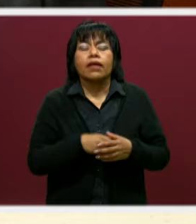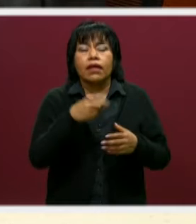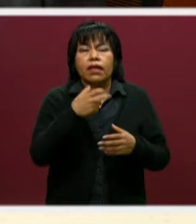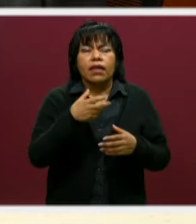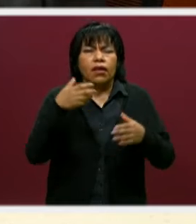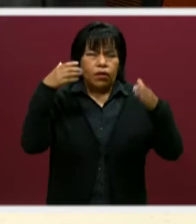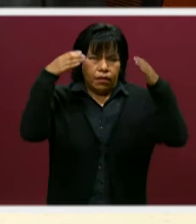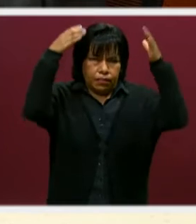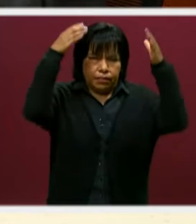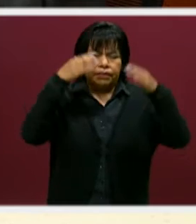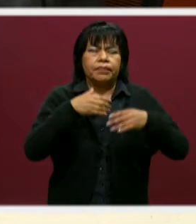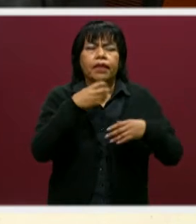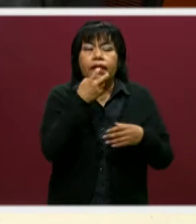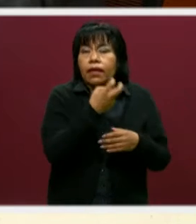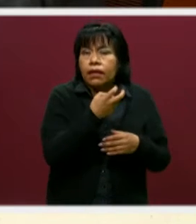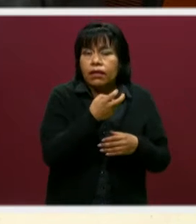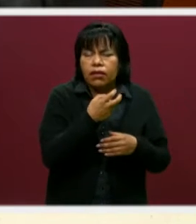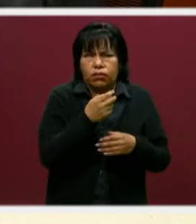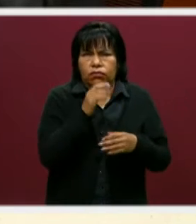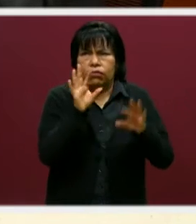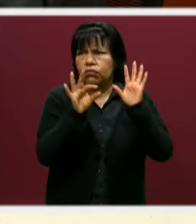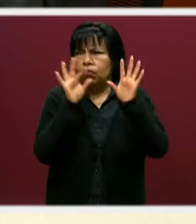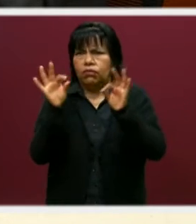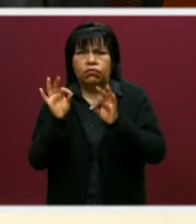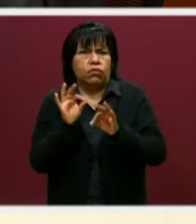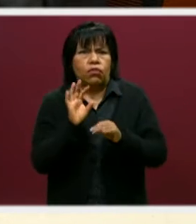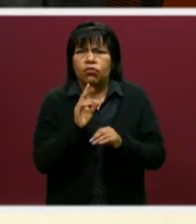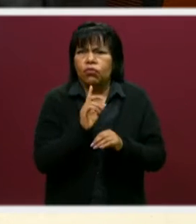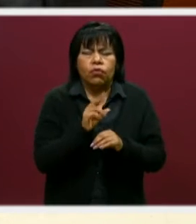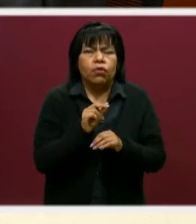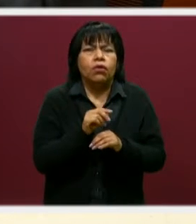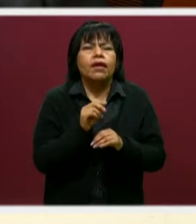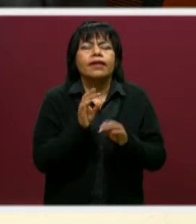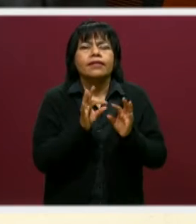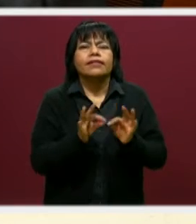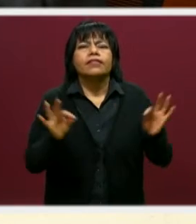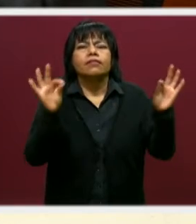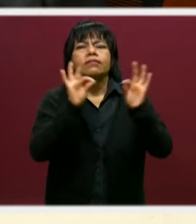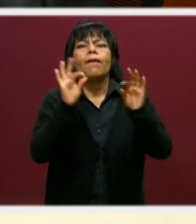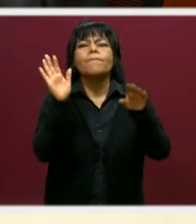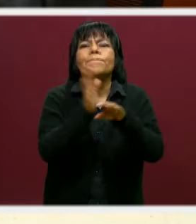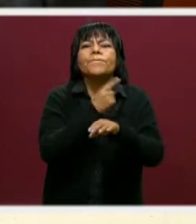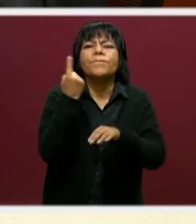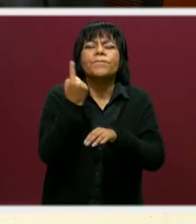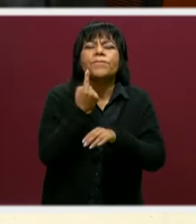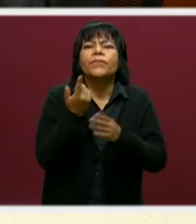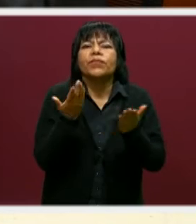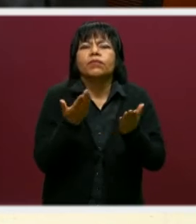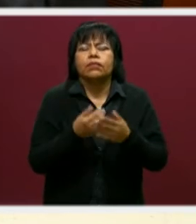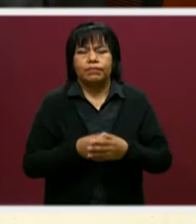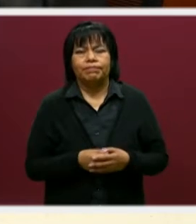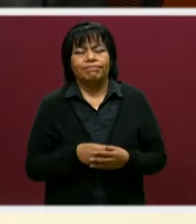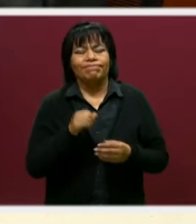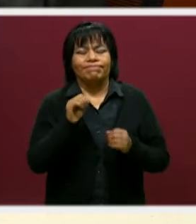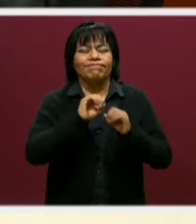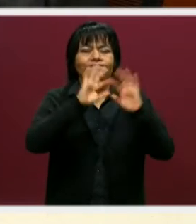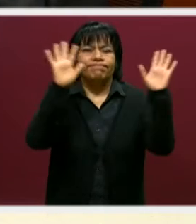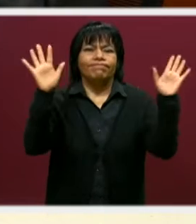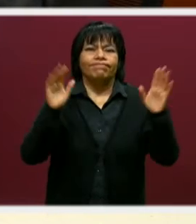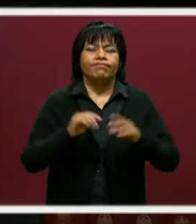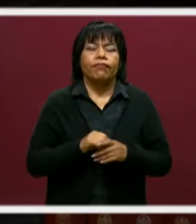al azar. Obviamente tienen un fundamento muy importante el por qué se están dando aquí, ¿no? Sí, claro.